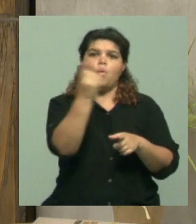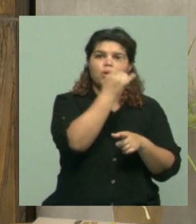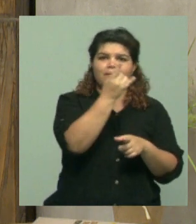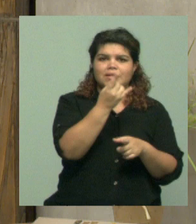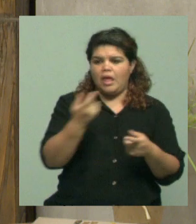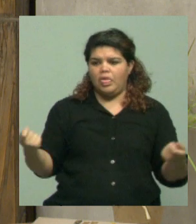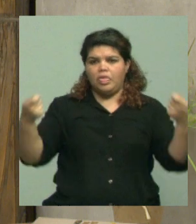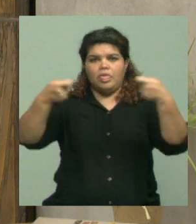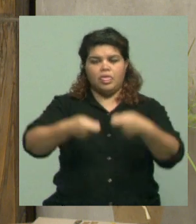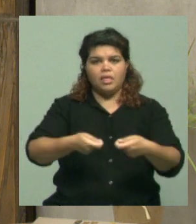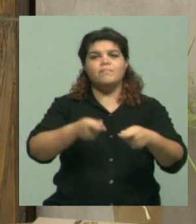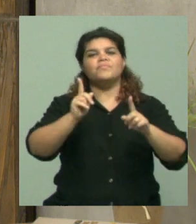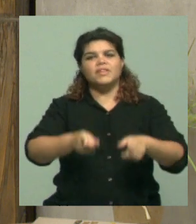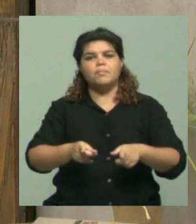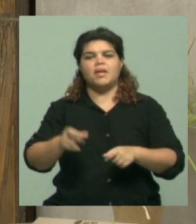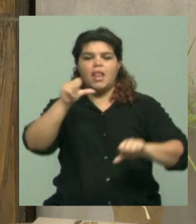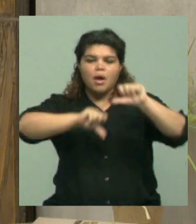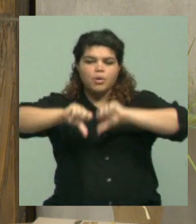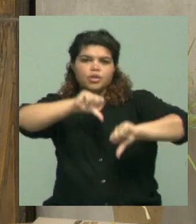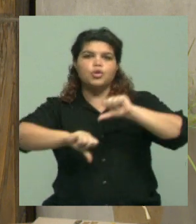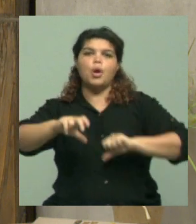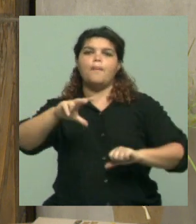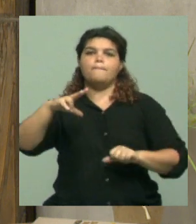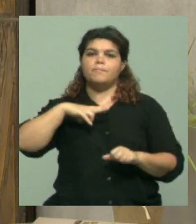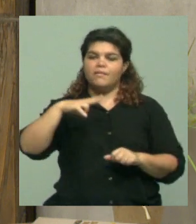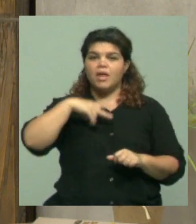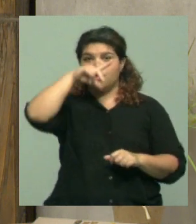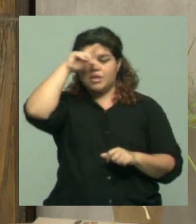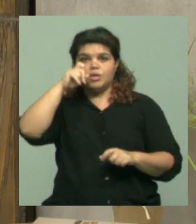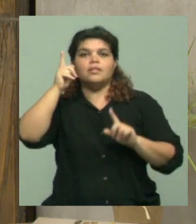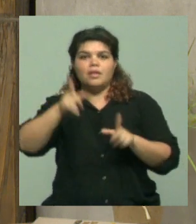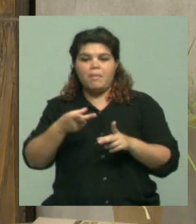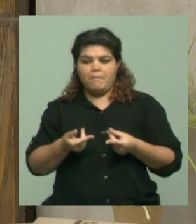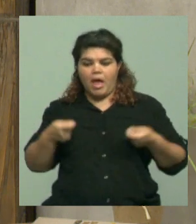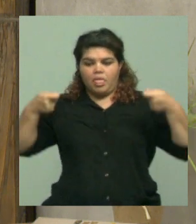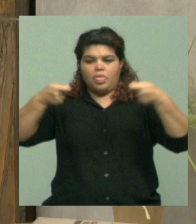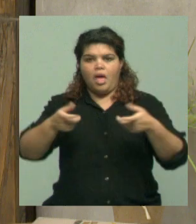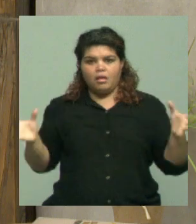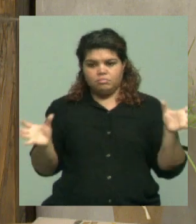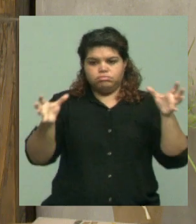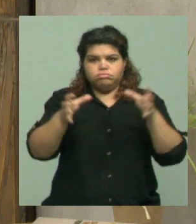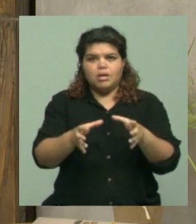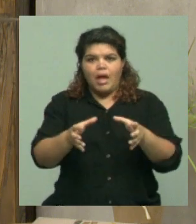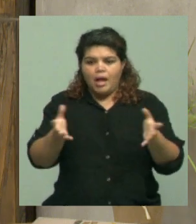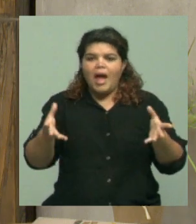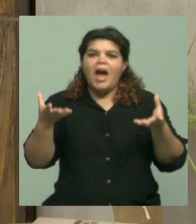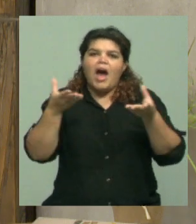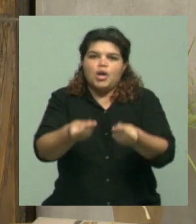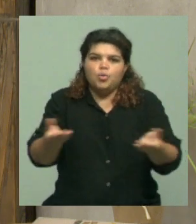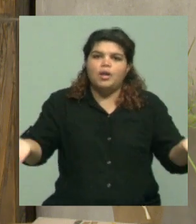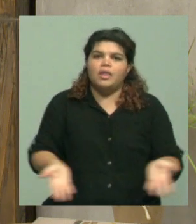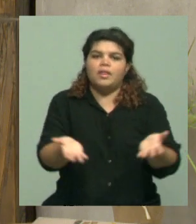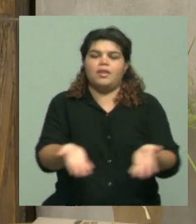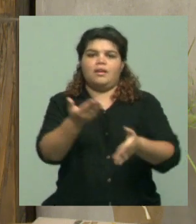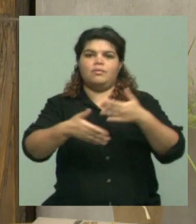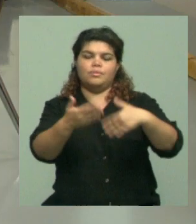sino también laboratorios privados nacionales hicieron un aporte económico que ha posibilitado que referentes nacionales nos visiten hoy